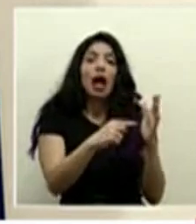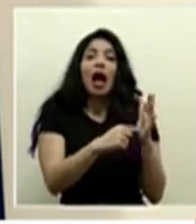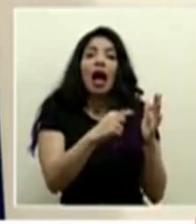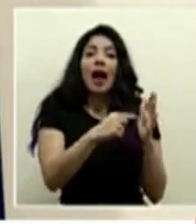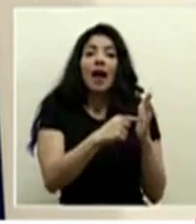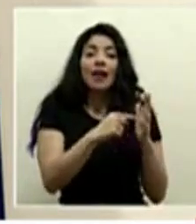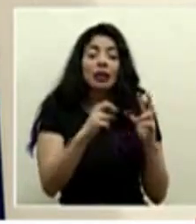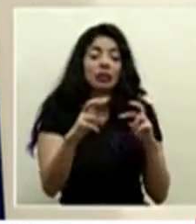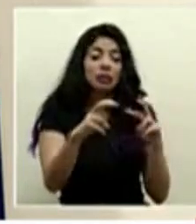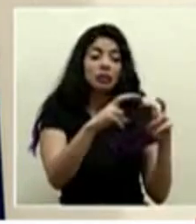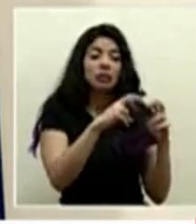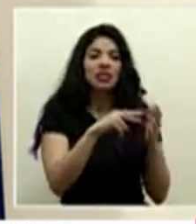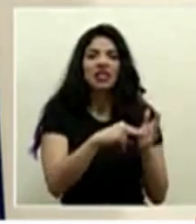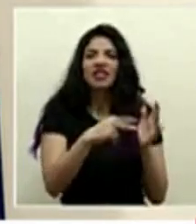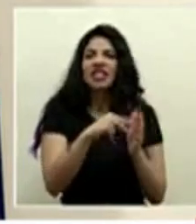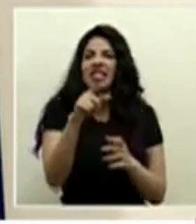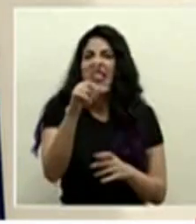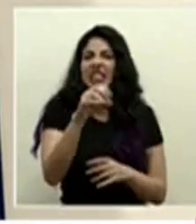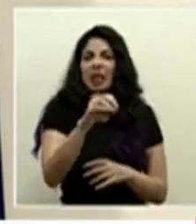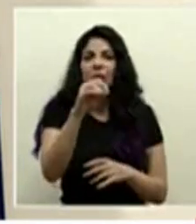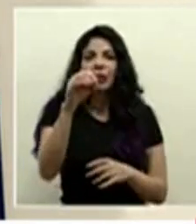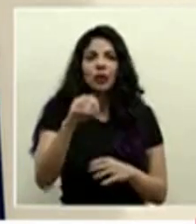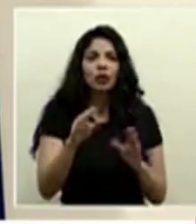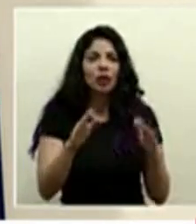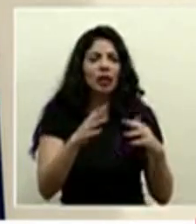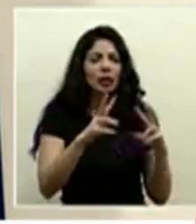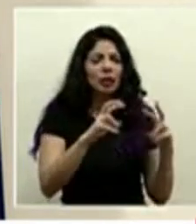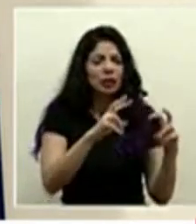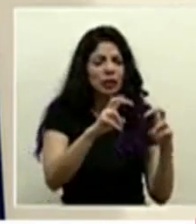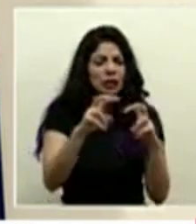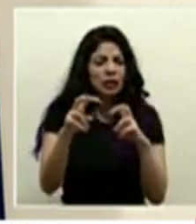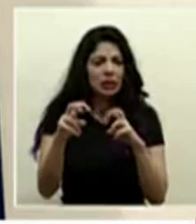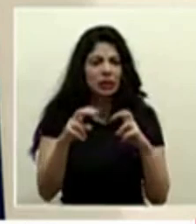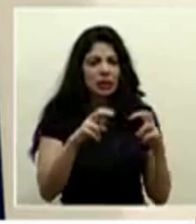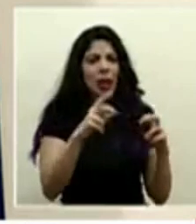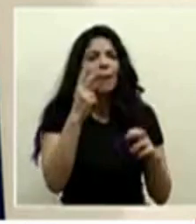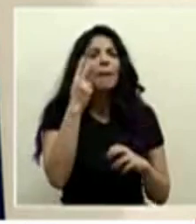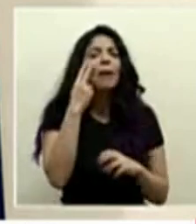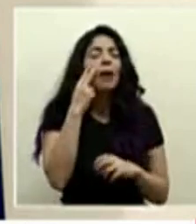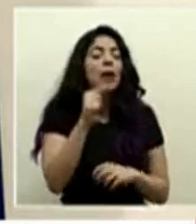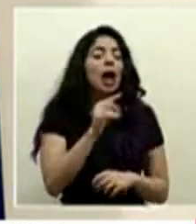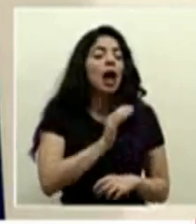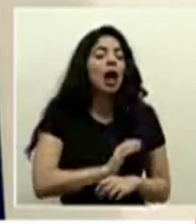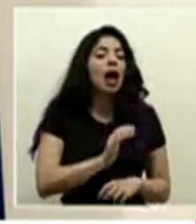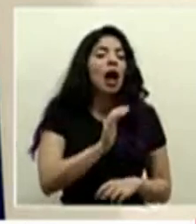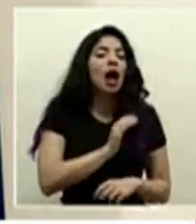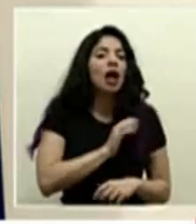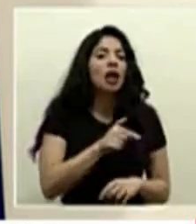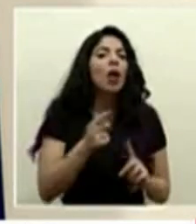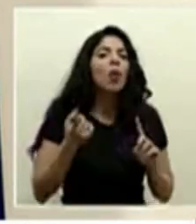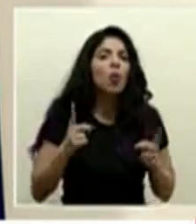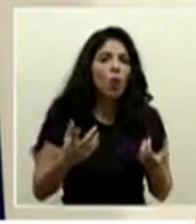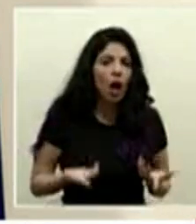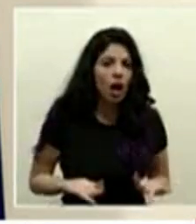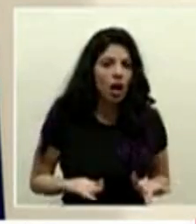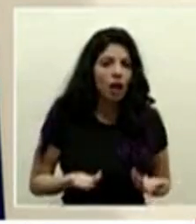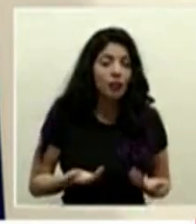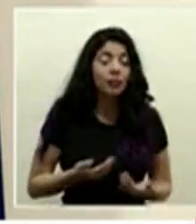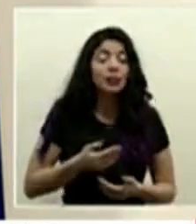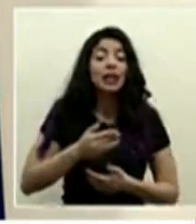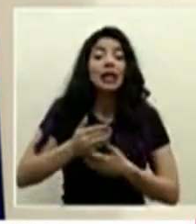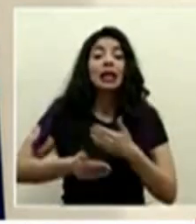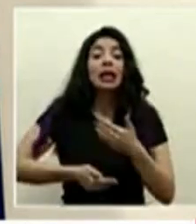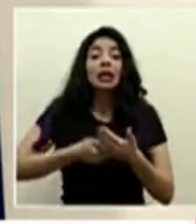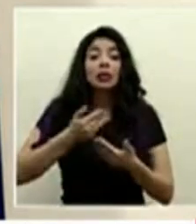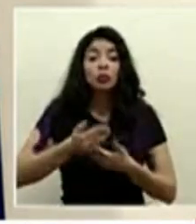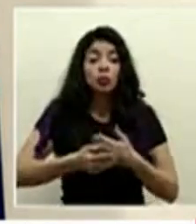muestreo implica el 100% de los lotes para analizar la calidad de lo que se está recibiendo y luego una vez que